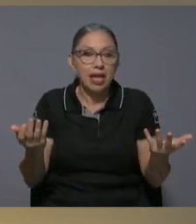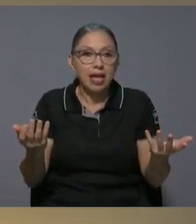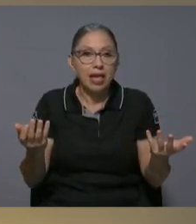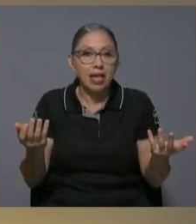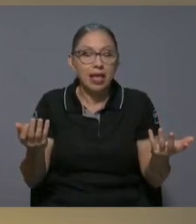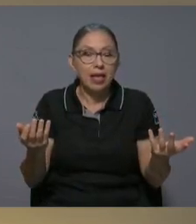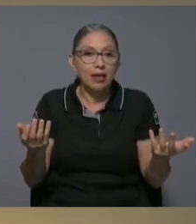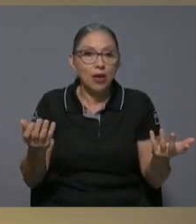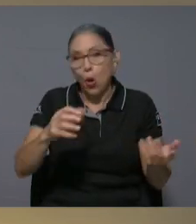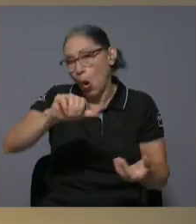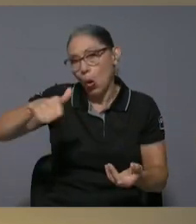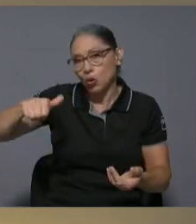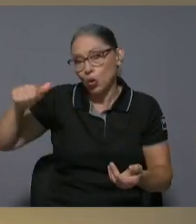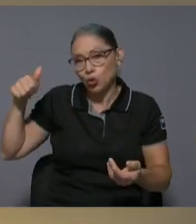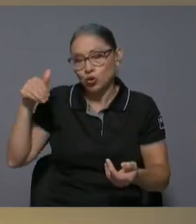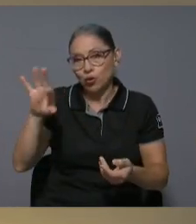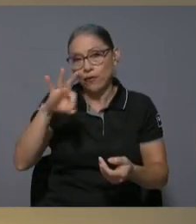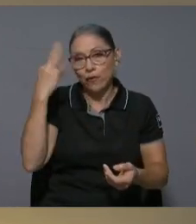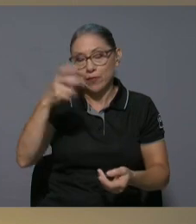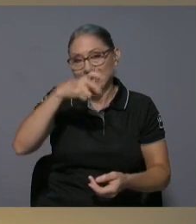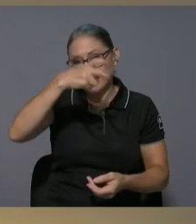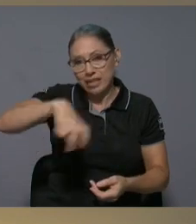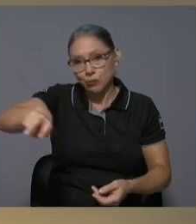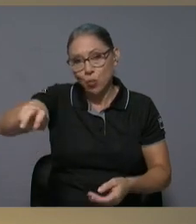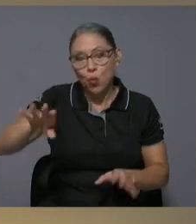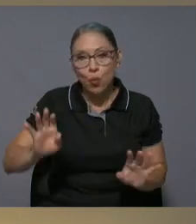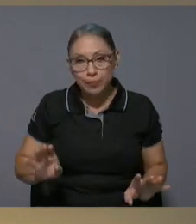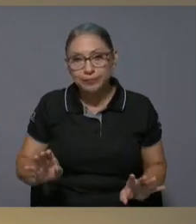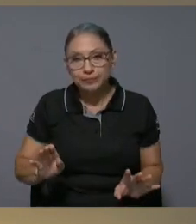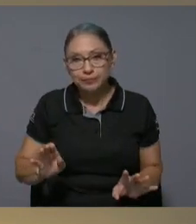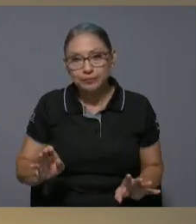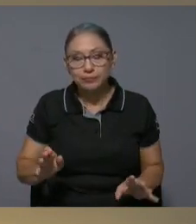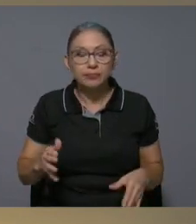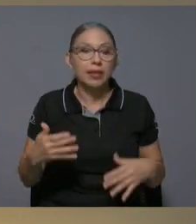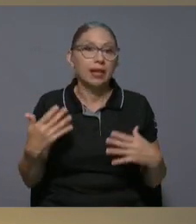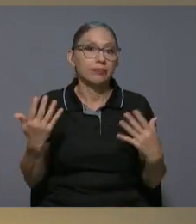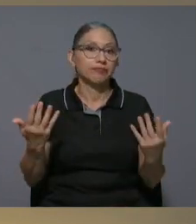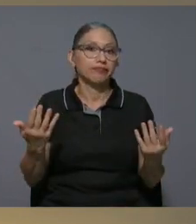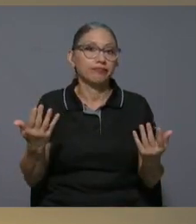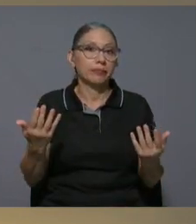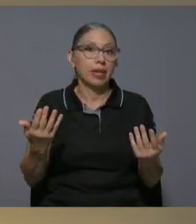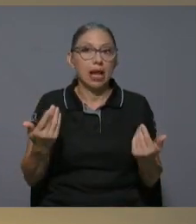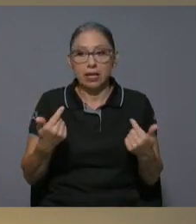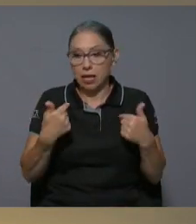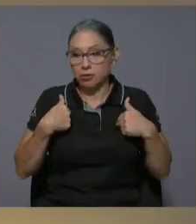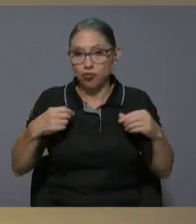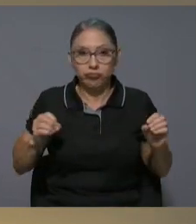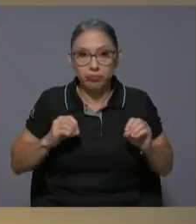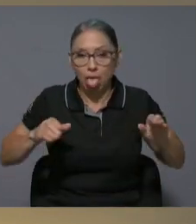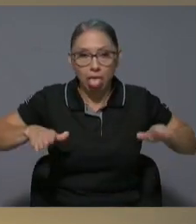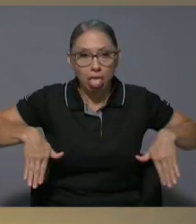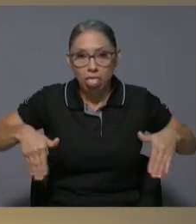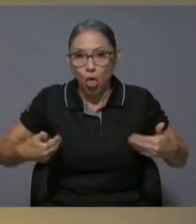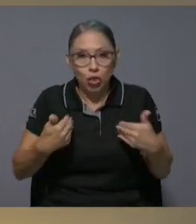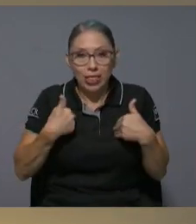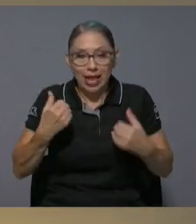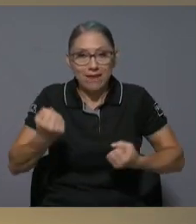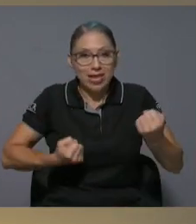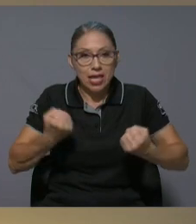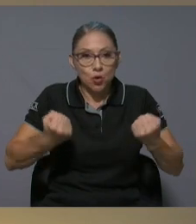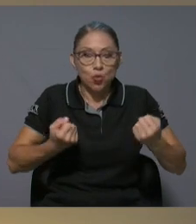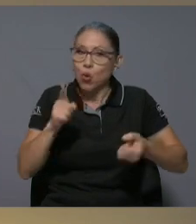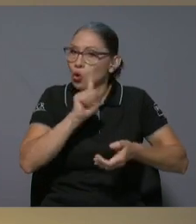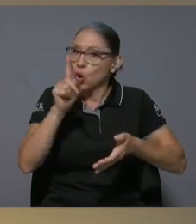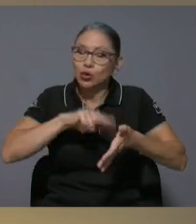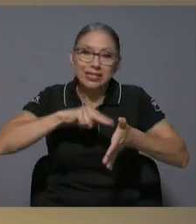los otros sistemas de transporte el hecho de que yo no posea ahora vehículo no me exime